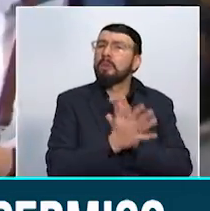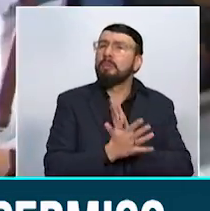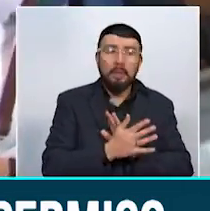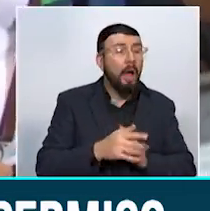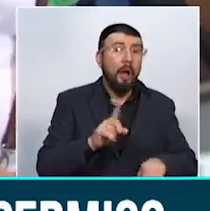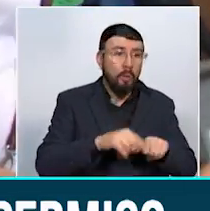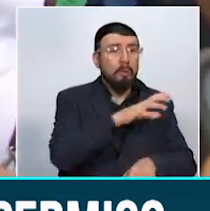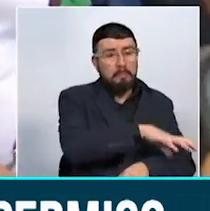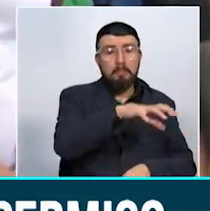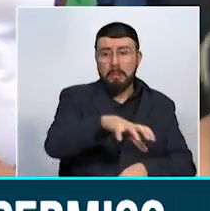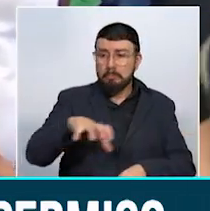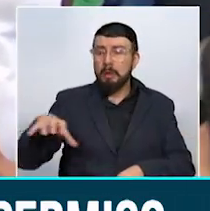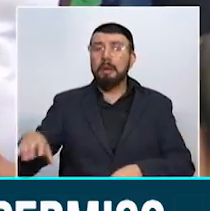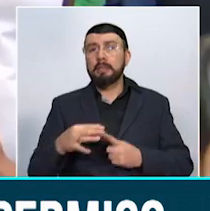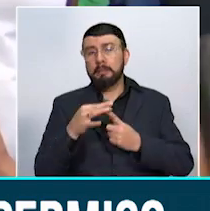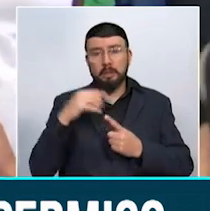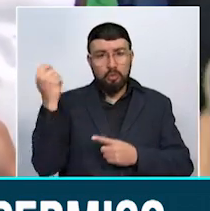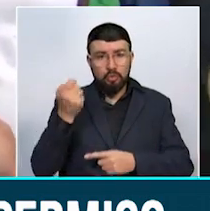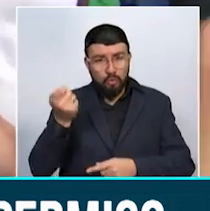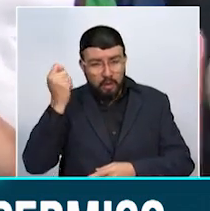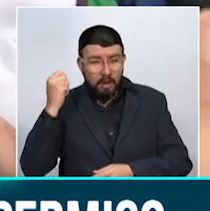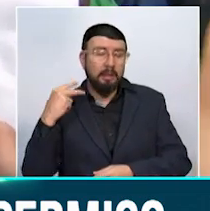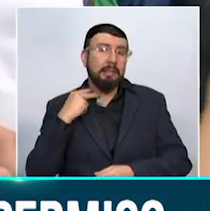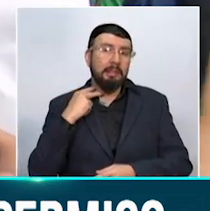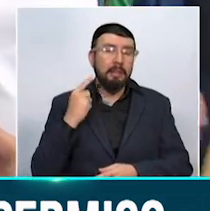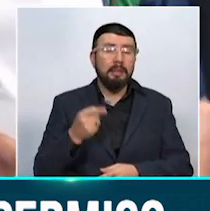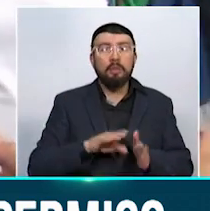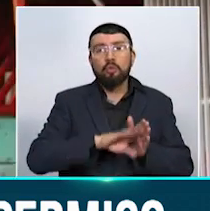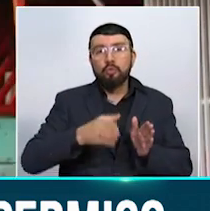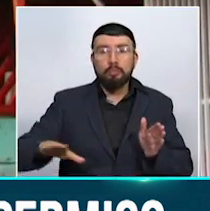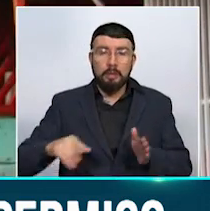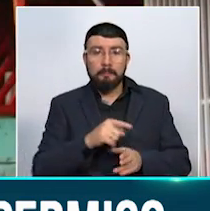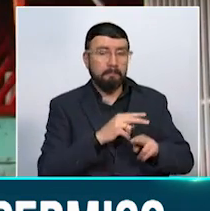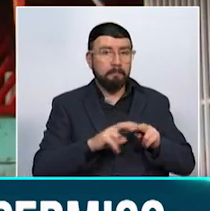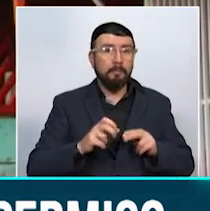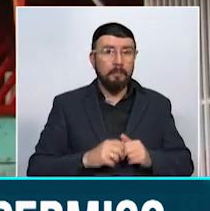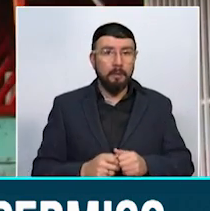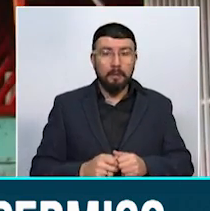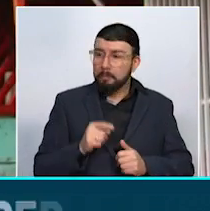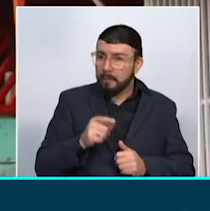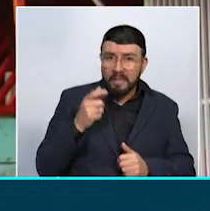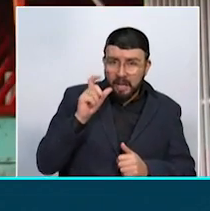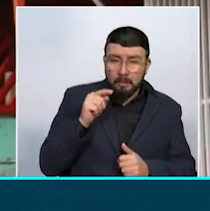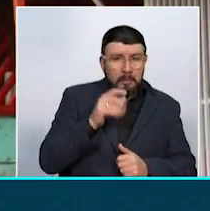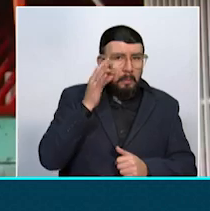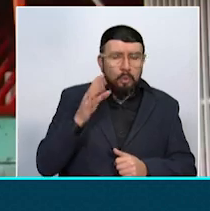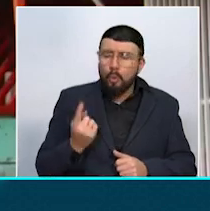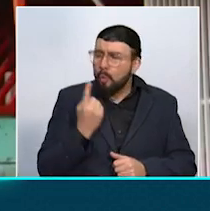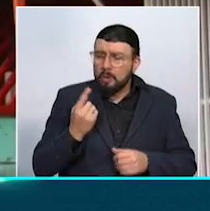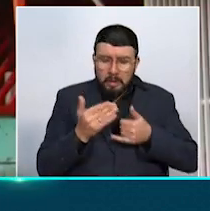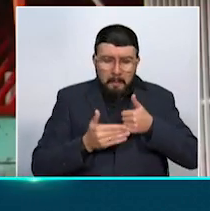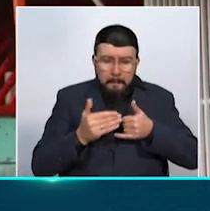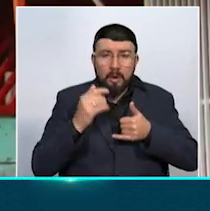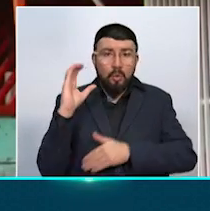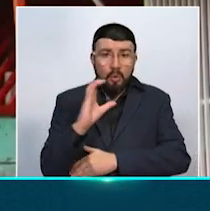especiales de minería en la dorada Manizales, Neire y Zopía. La buena noticia es que Caldas es tal vez el único departamento de Colombia